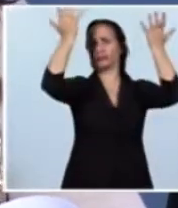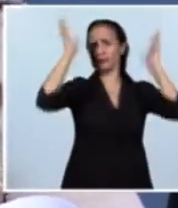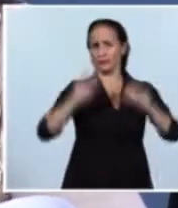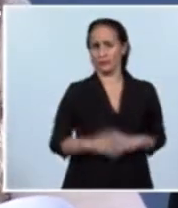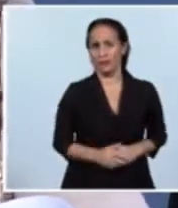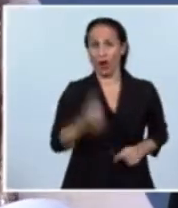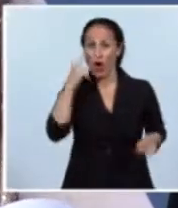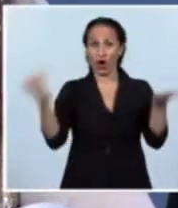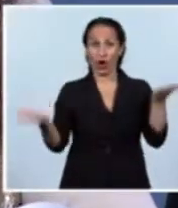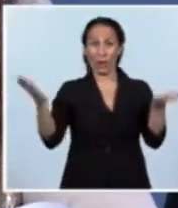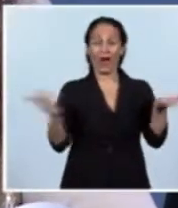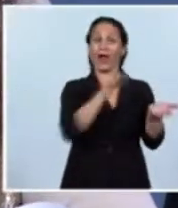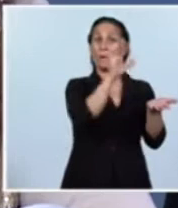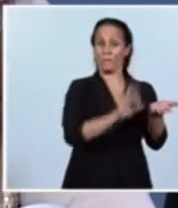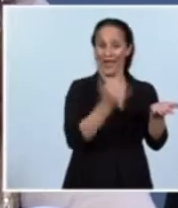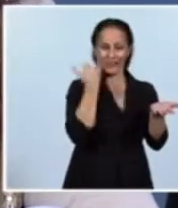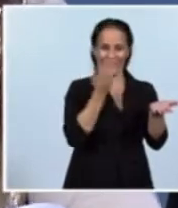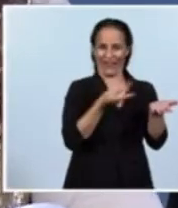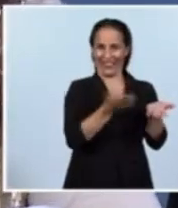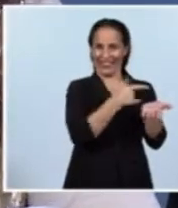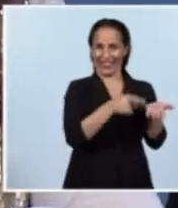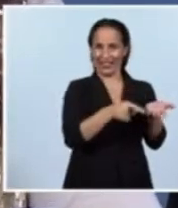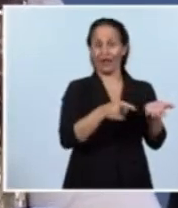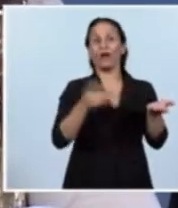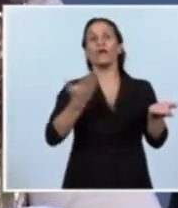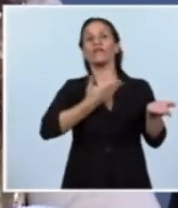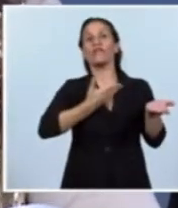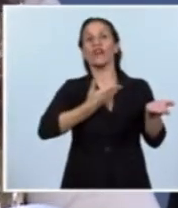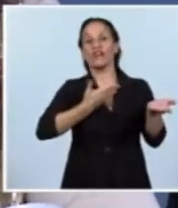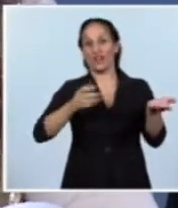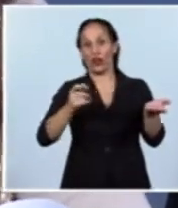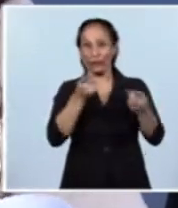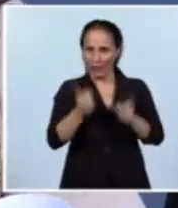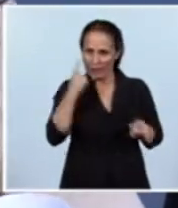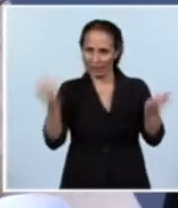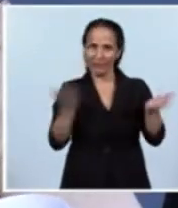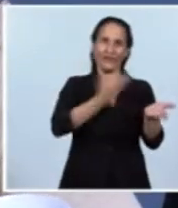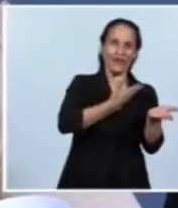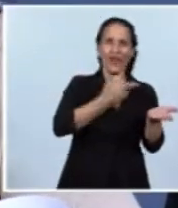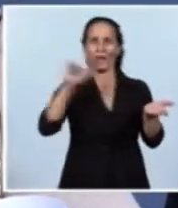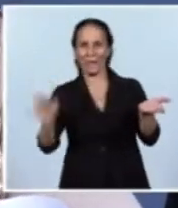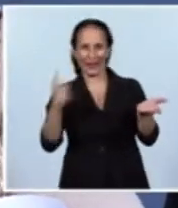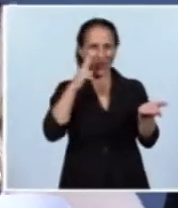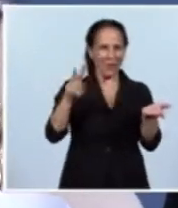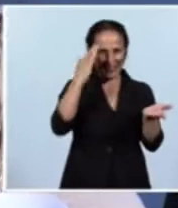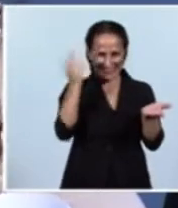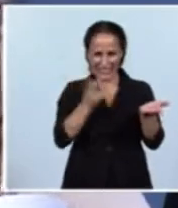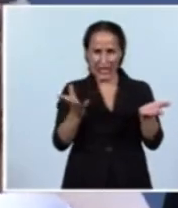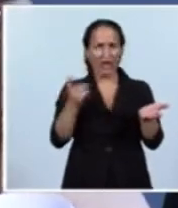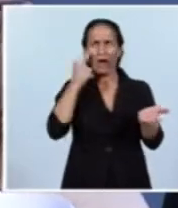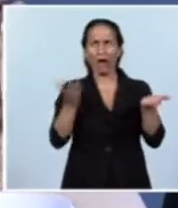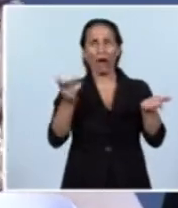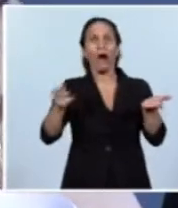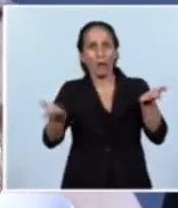marzo que acaba de terminar contra el febrero, que acaba de terminar también el 2015, tenemos más